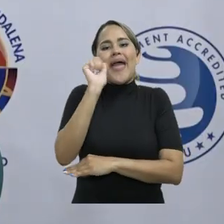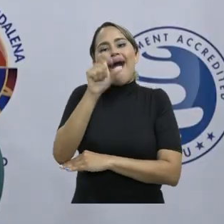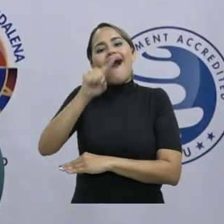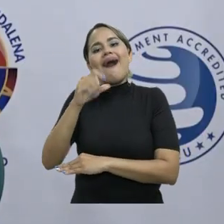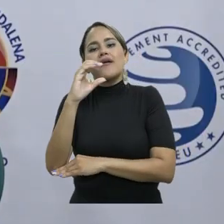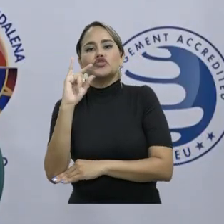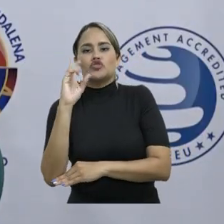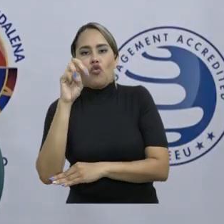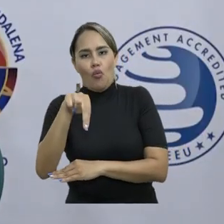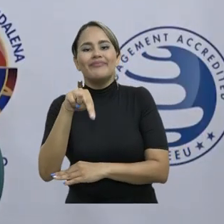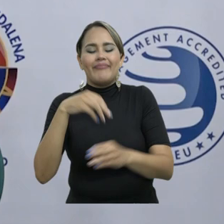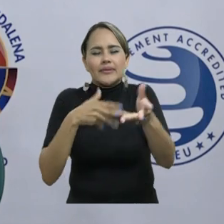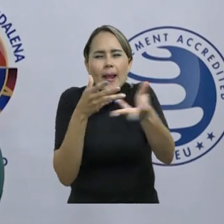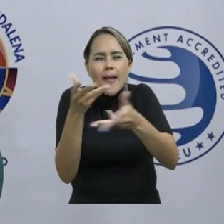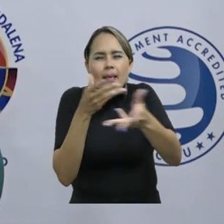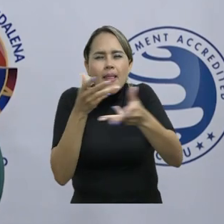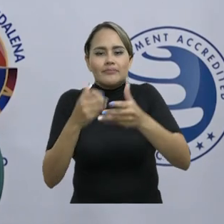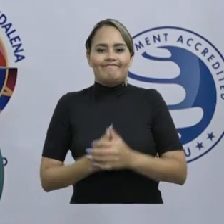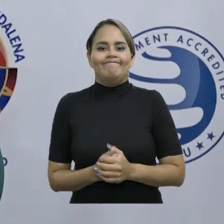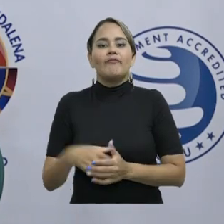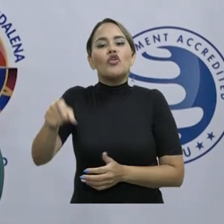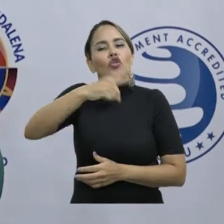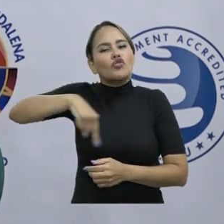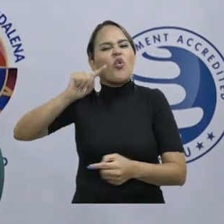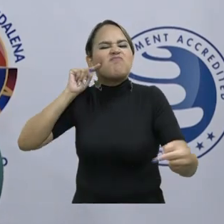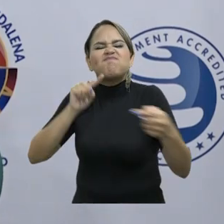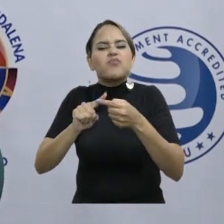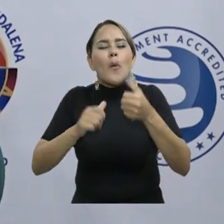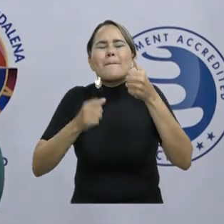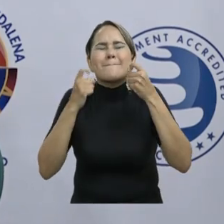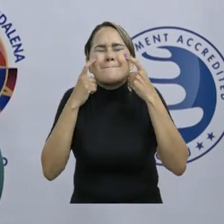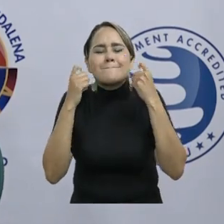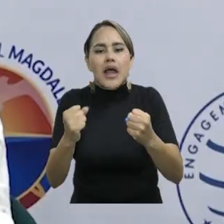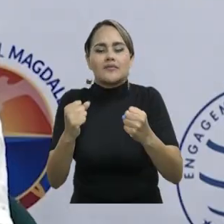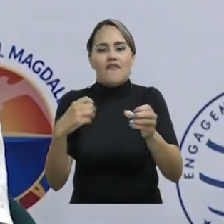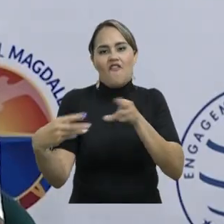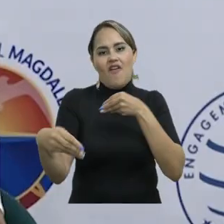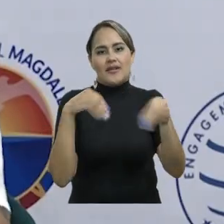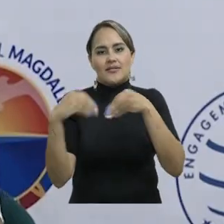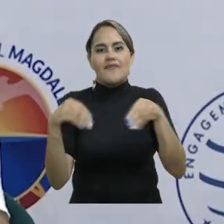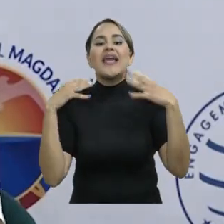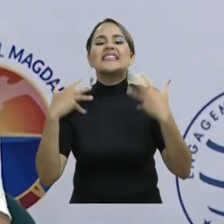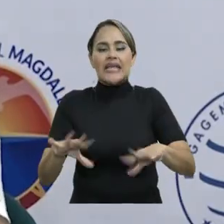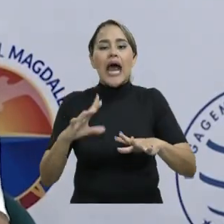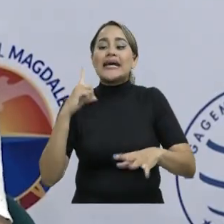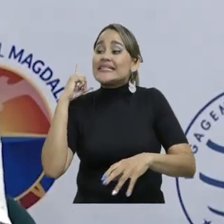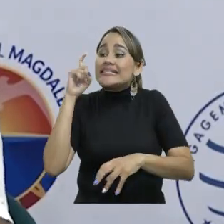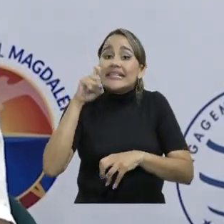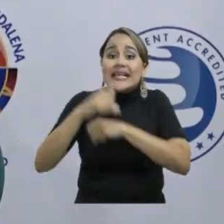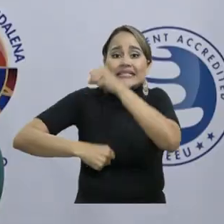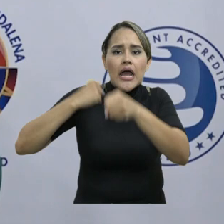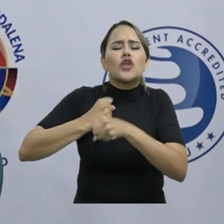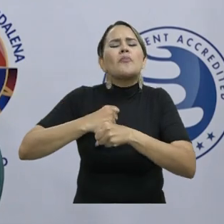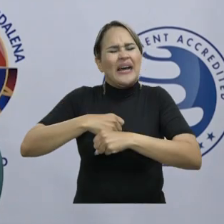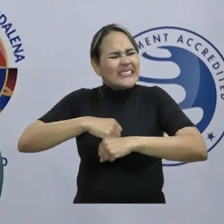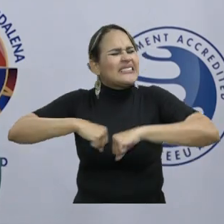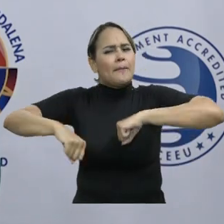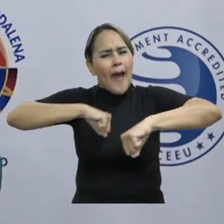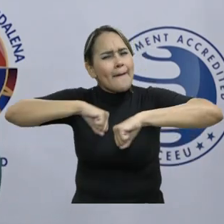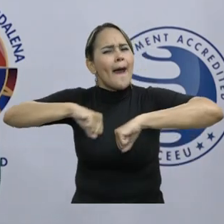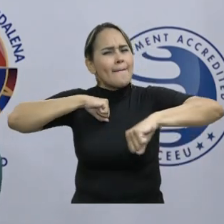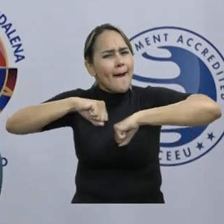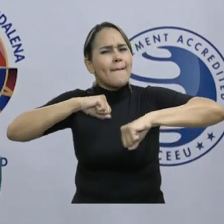Nosotros decidimos aquí cambiarlos para dejar una sola cosa escrita en piedra, somos flexibles. Duramos seis años cambiando esa cultura, aún así